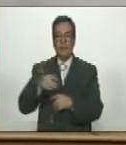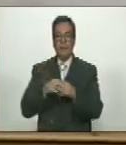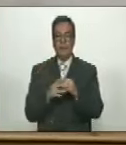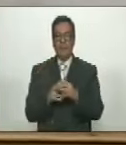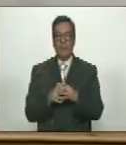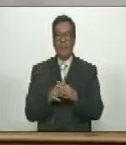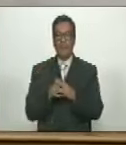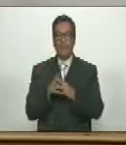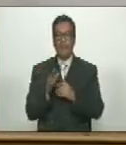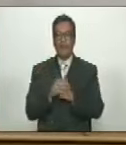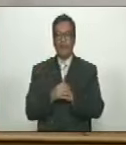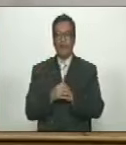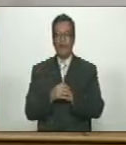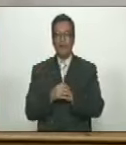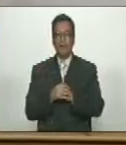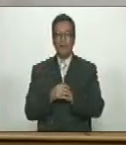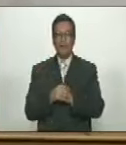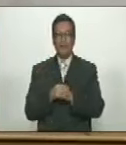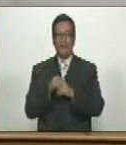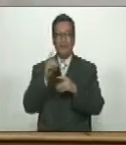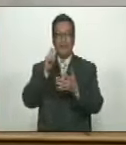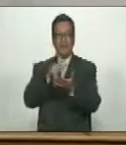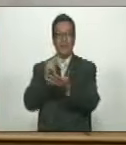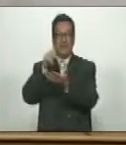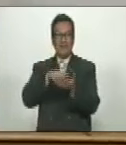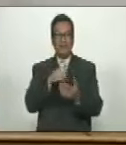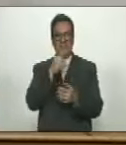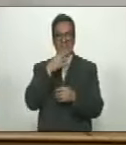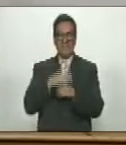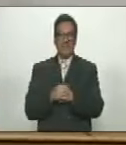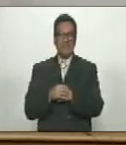Extraordinaria Intervención